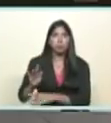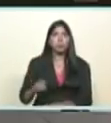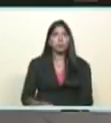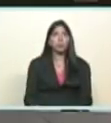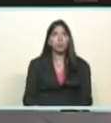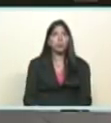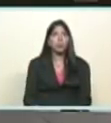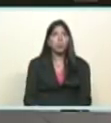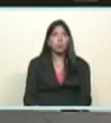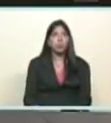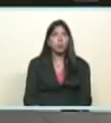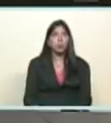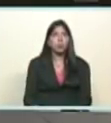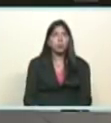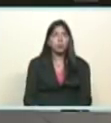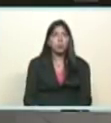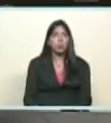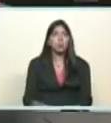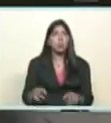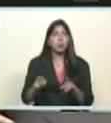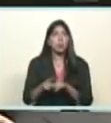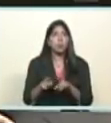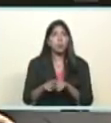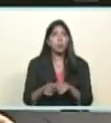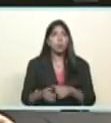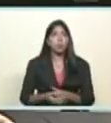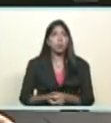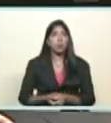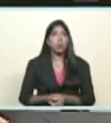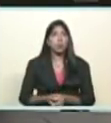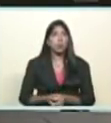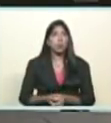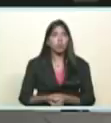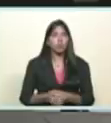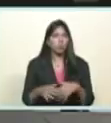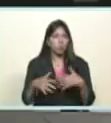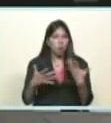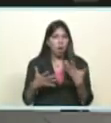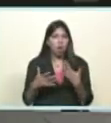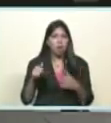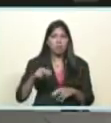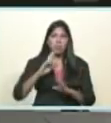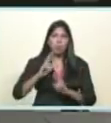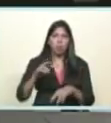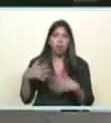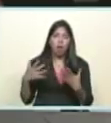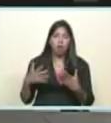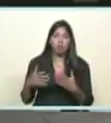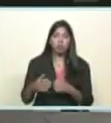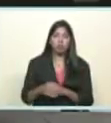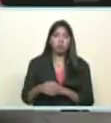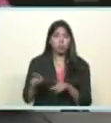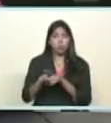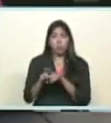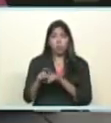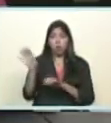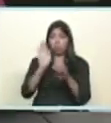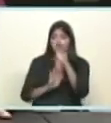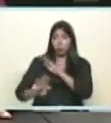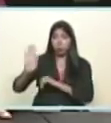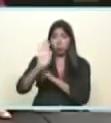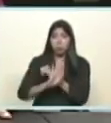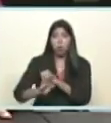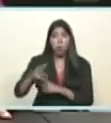el gran escudo para proteger a nuestro país ¿cuál ha sido la gran respuesta a la guerra económica? proteger a nuestro pueblo